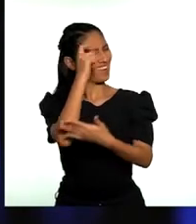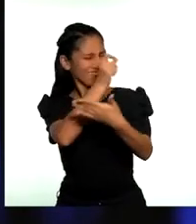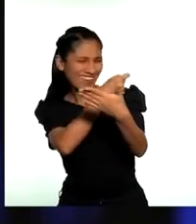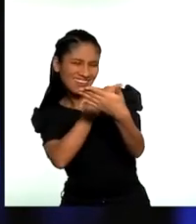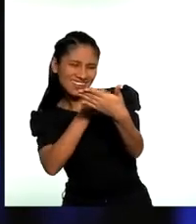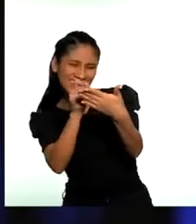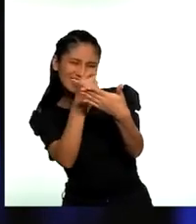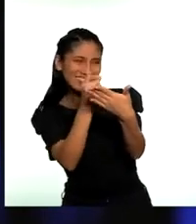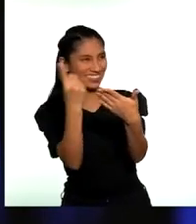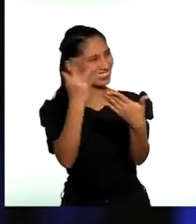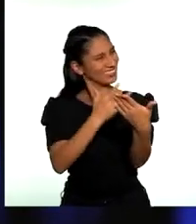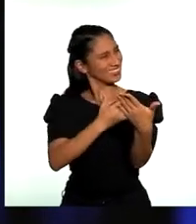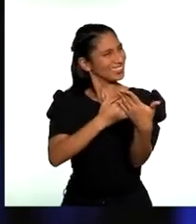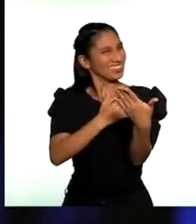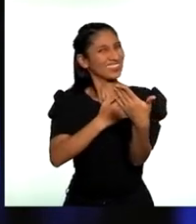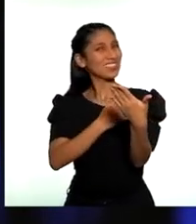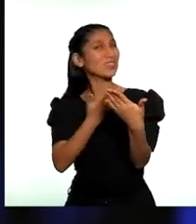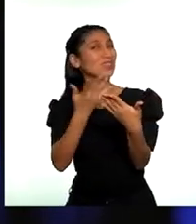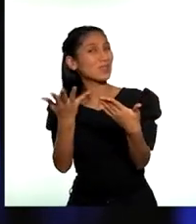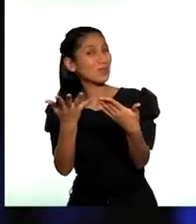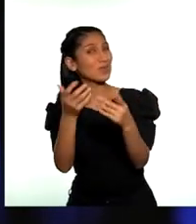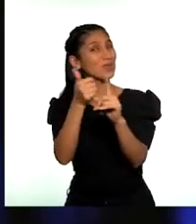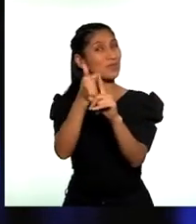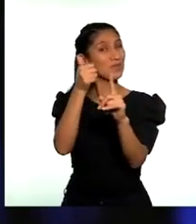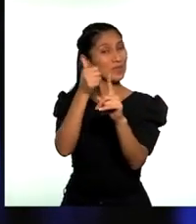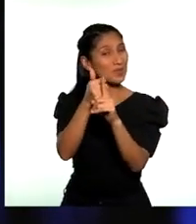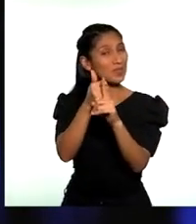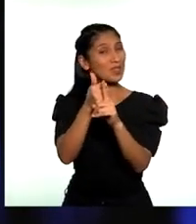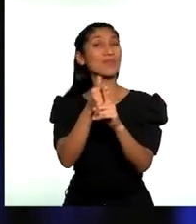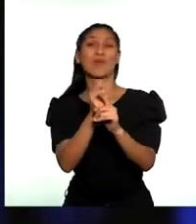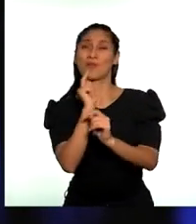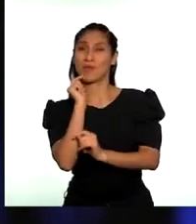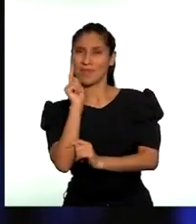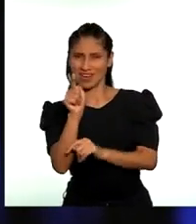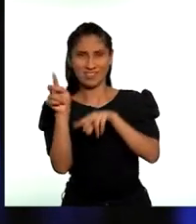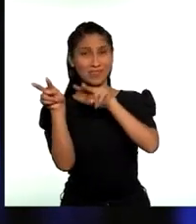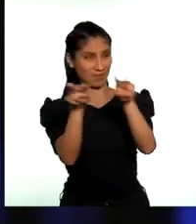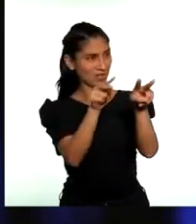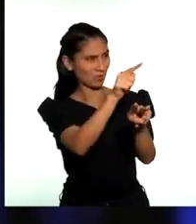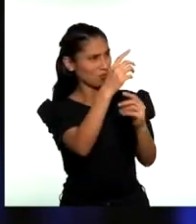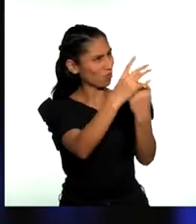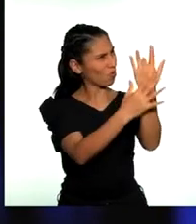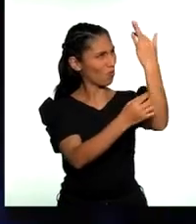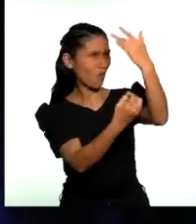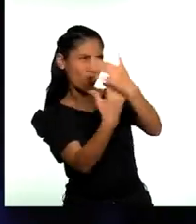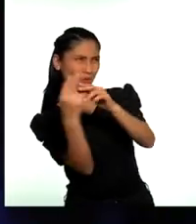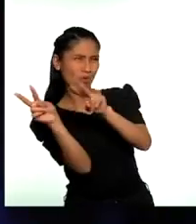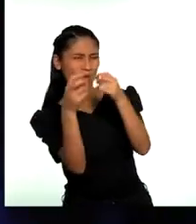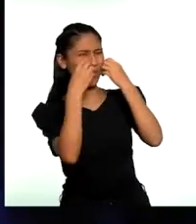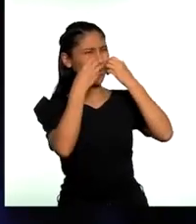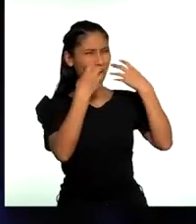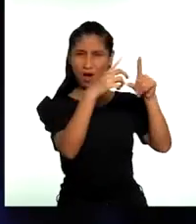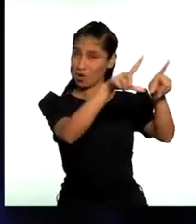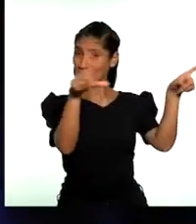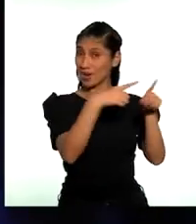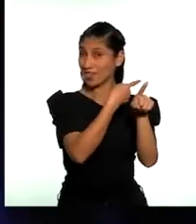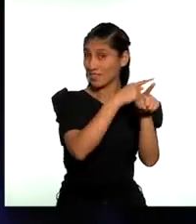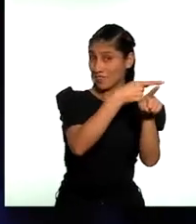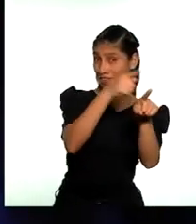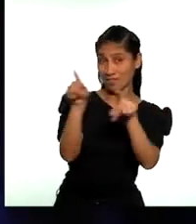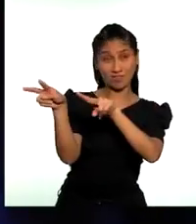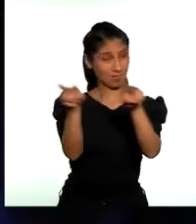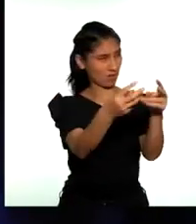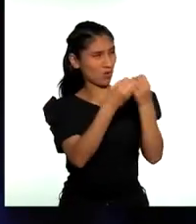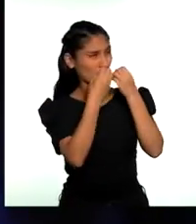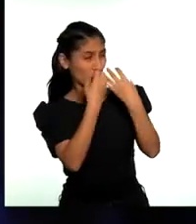Es decir, ¿cómo harías para transmitirles lo que significa para ti? Se me ocurre que puedes grabar